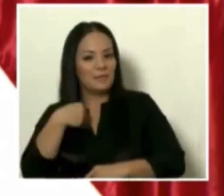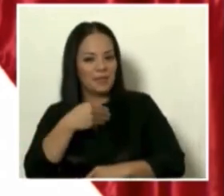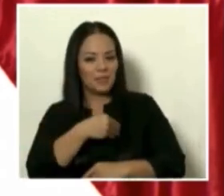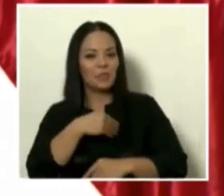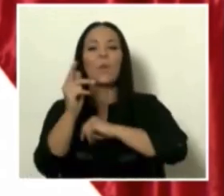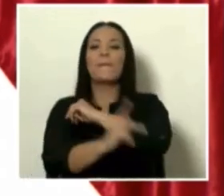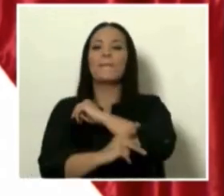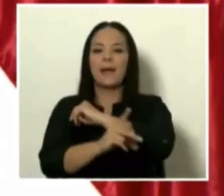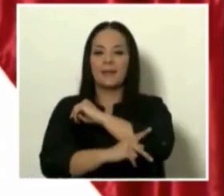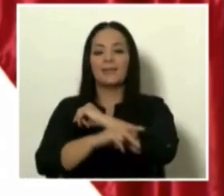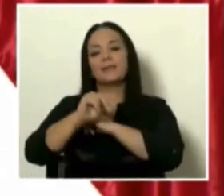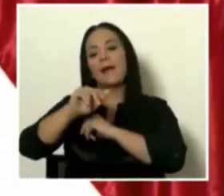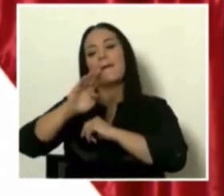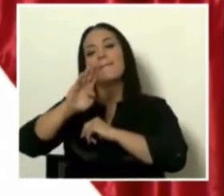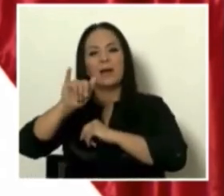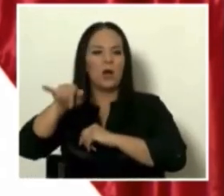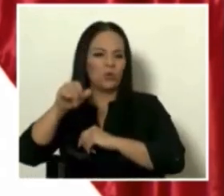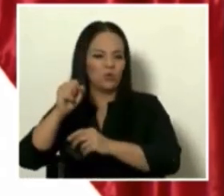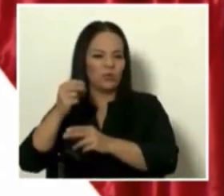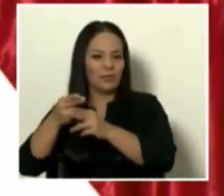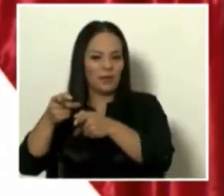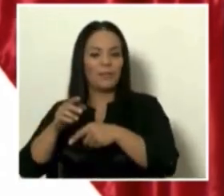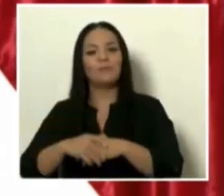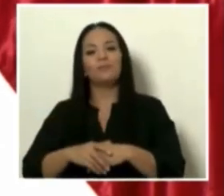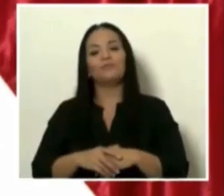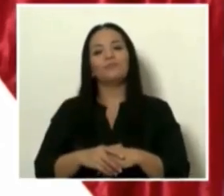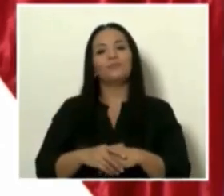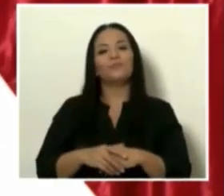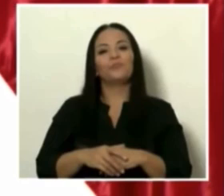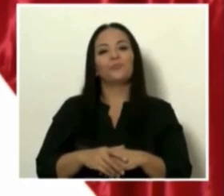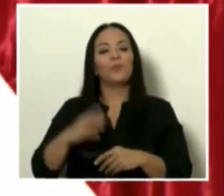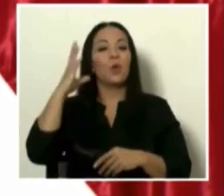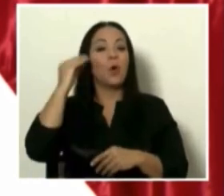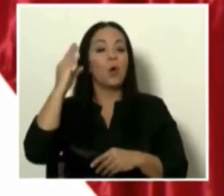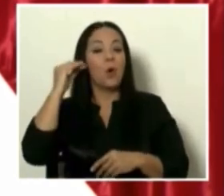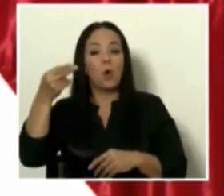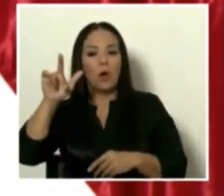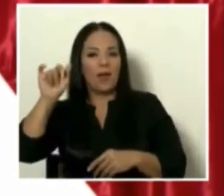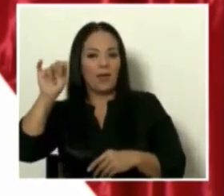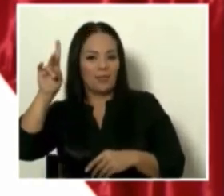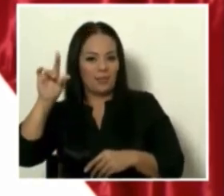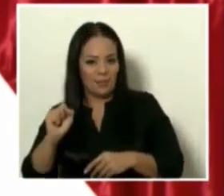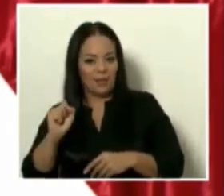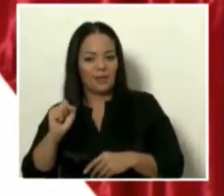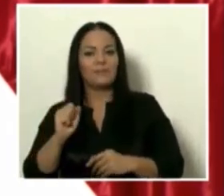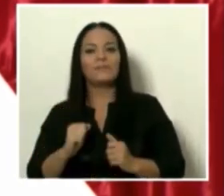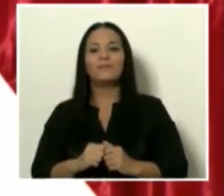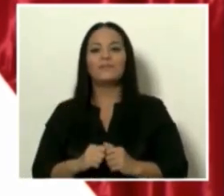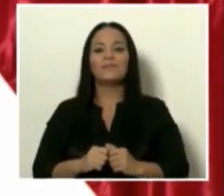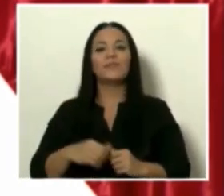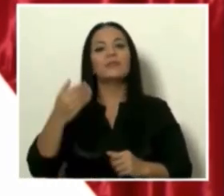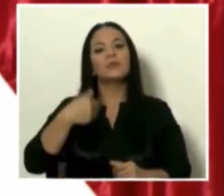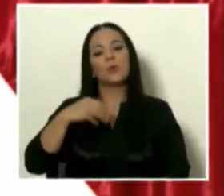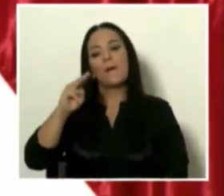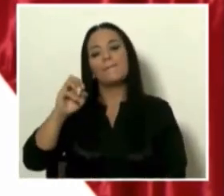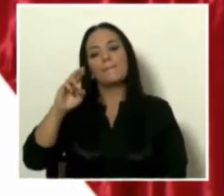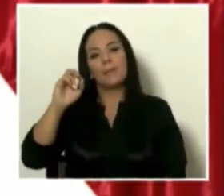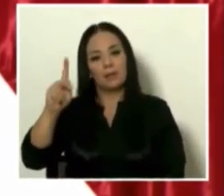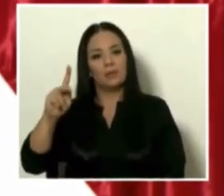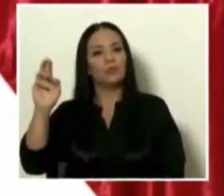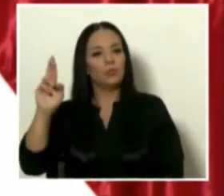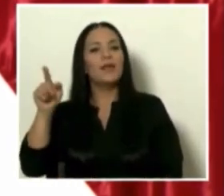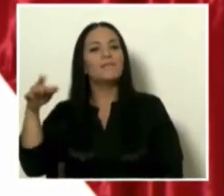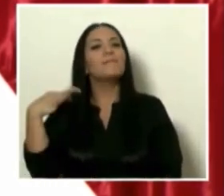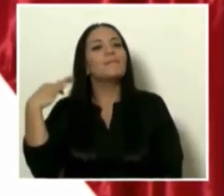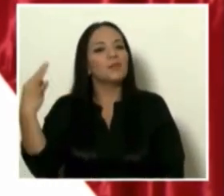Bajos, lo que llamábamos nosotros Holanda, llamábamos nosotros el señor Mark Rutte, me invitó a que